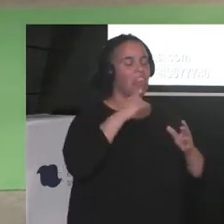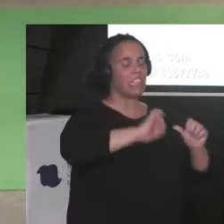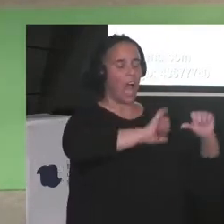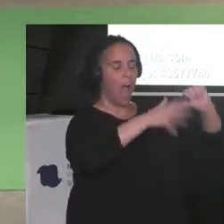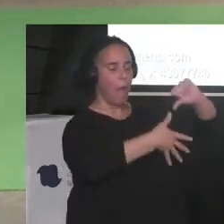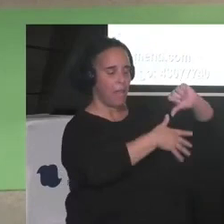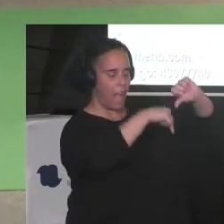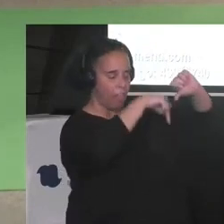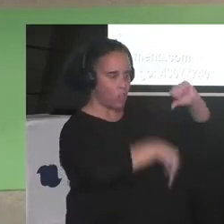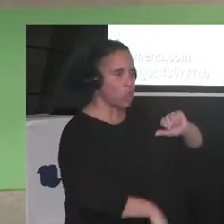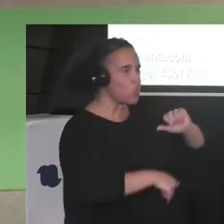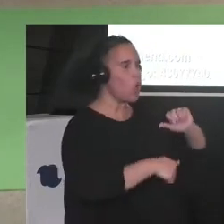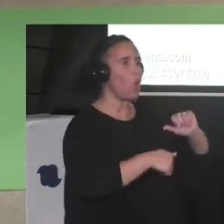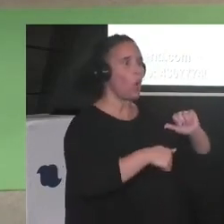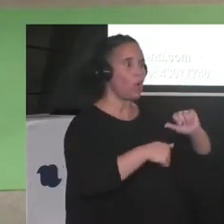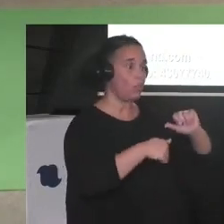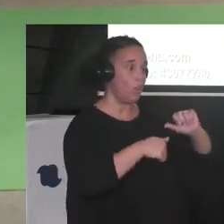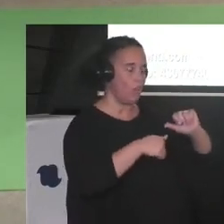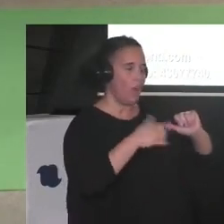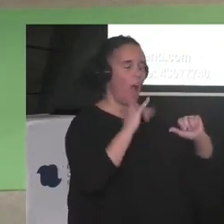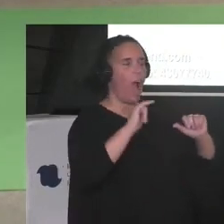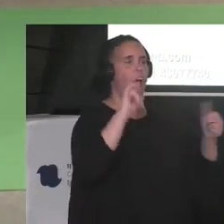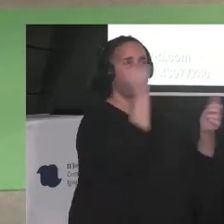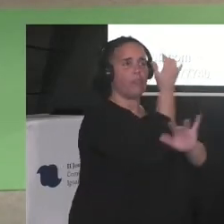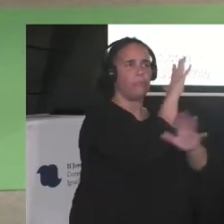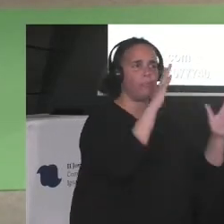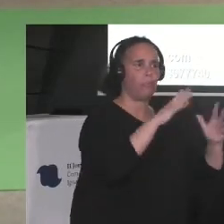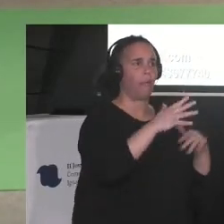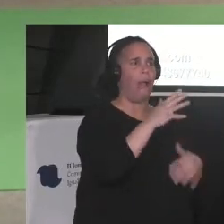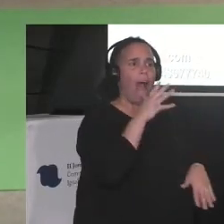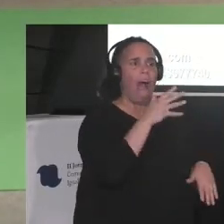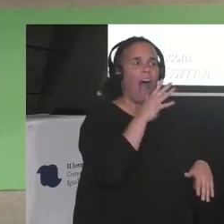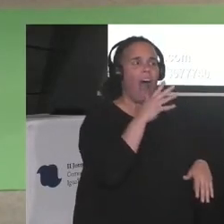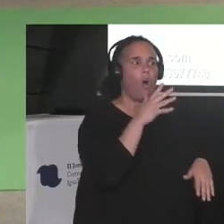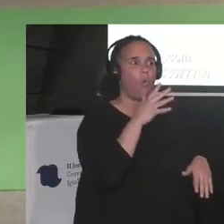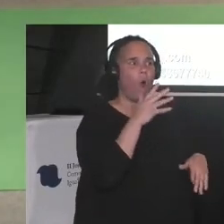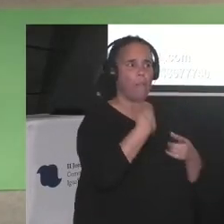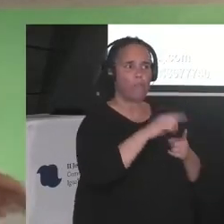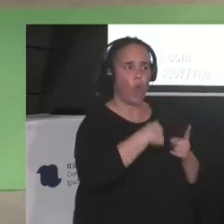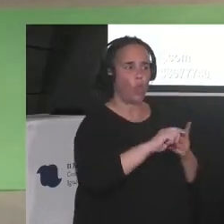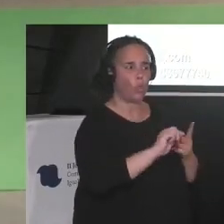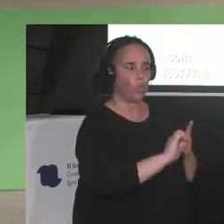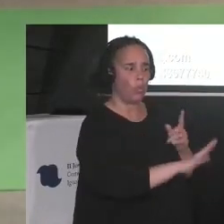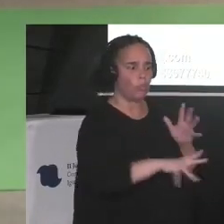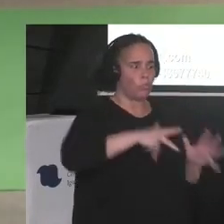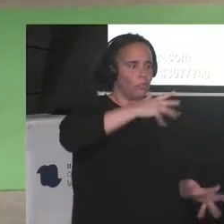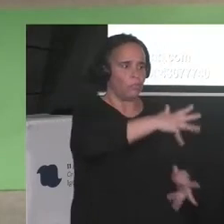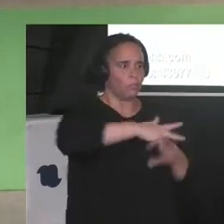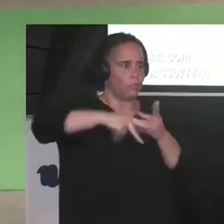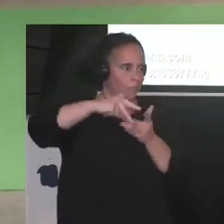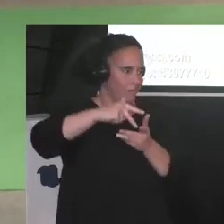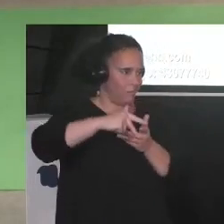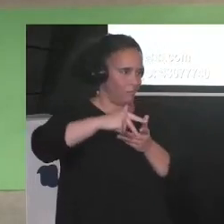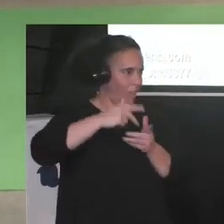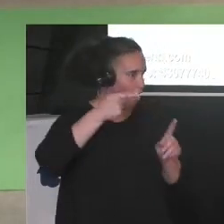despensa, rica en árboles, agua y litio y verán qué bien estamos.